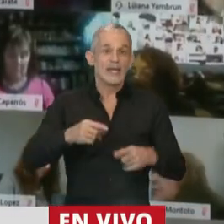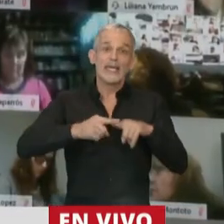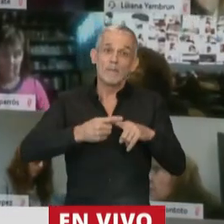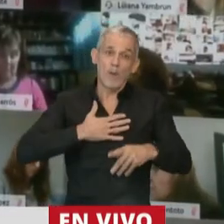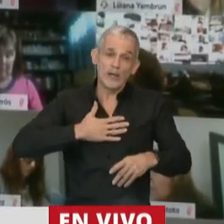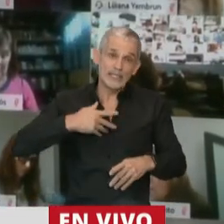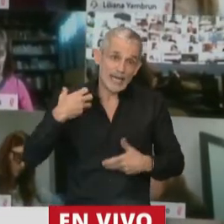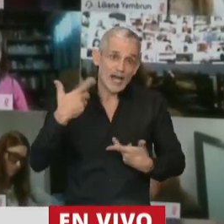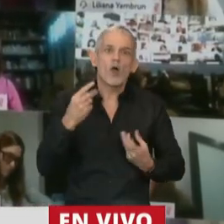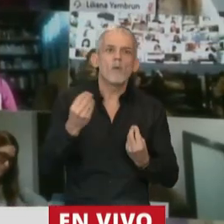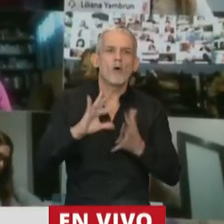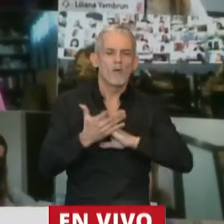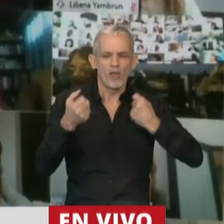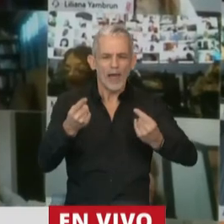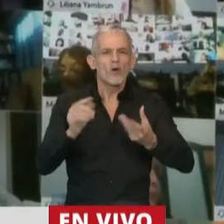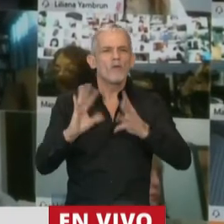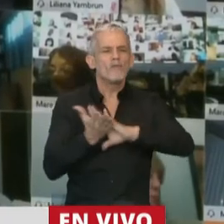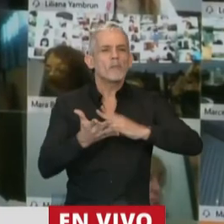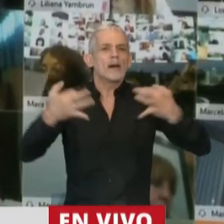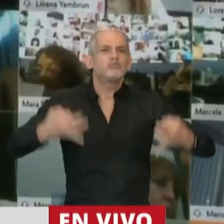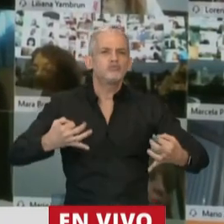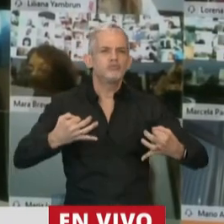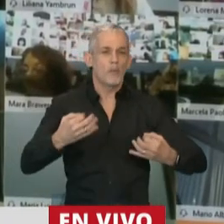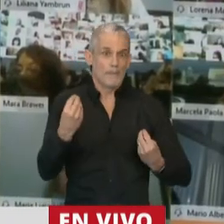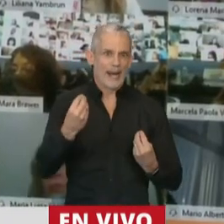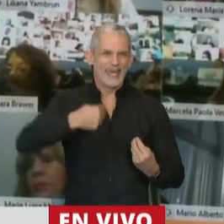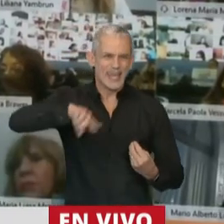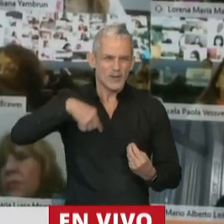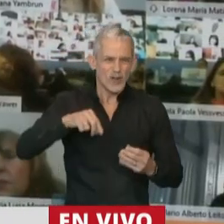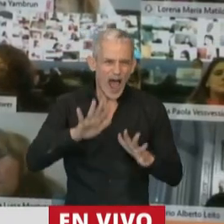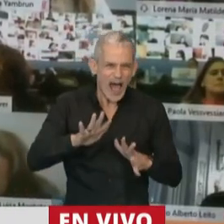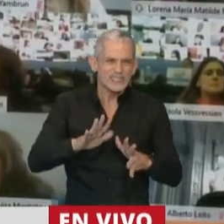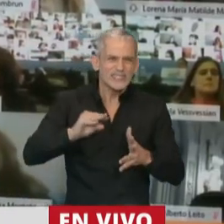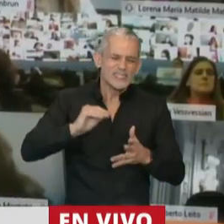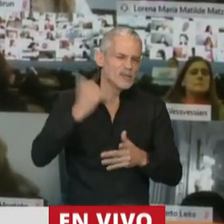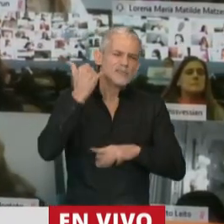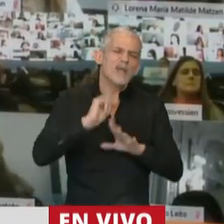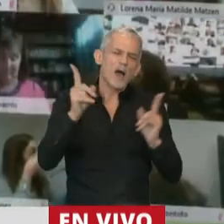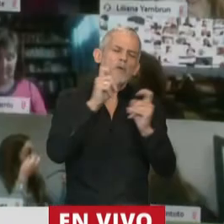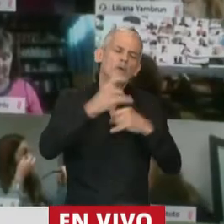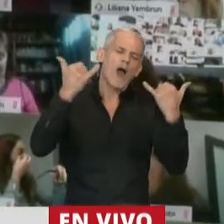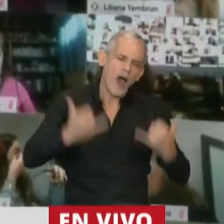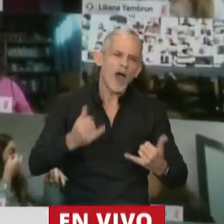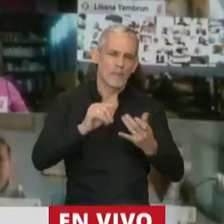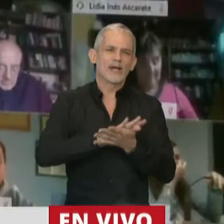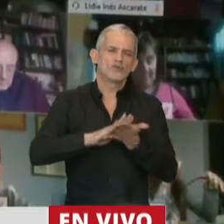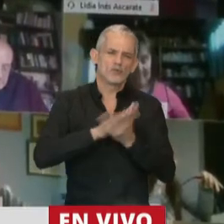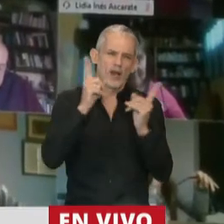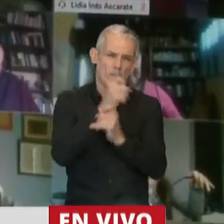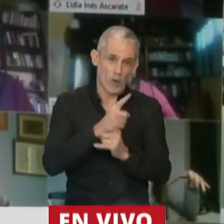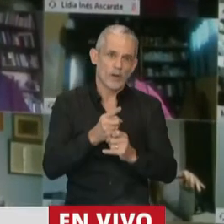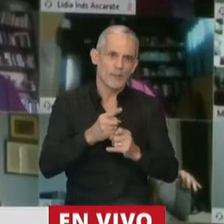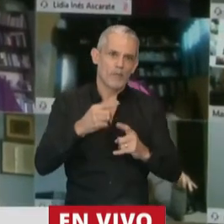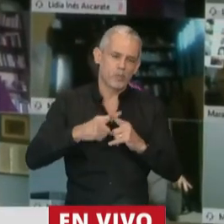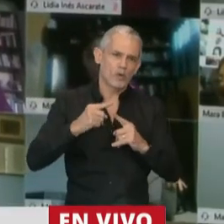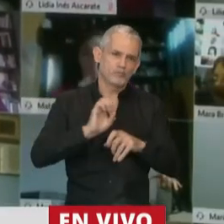política generando las condiciones necesarias para que no tengamos que pagar más caro de lo que ya vamos a tener que pagar la crisis por